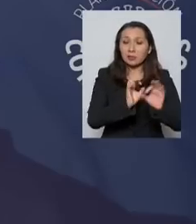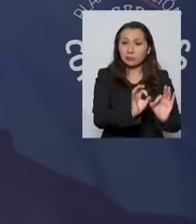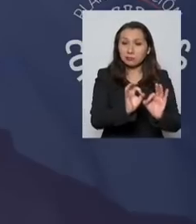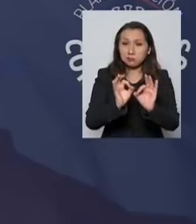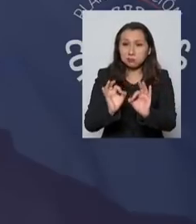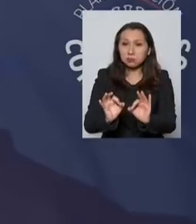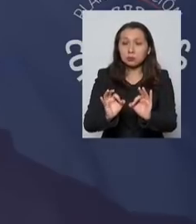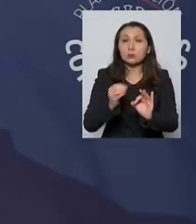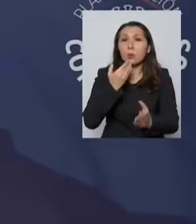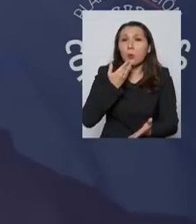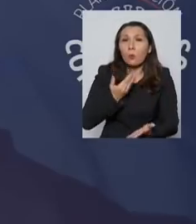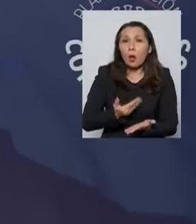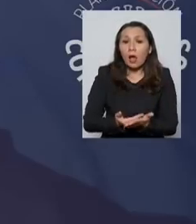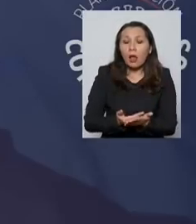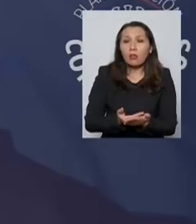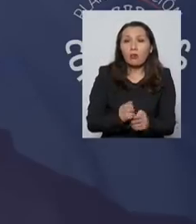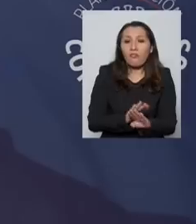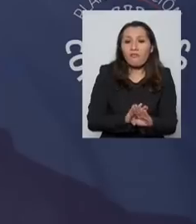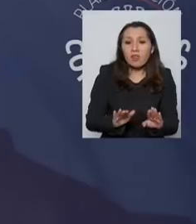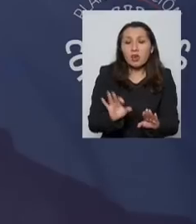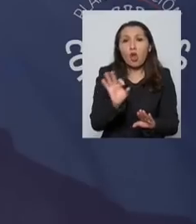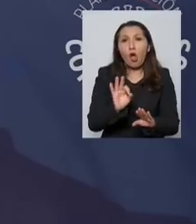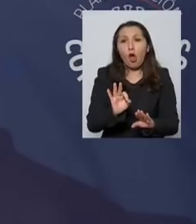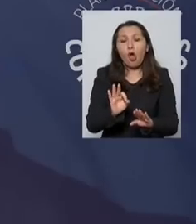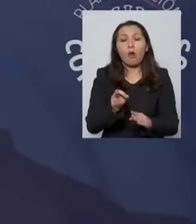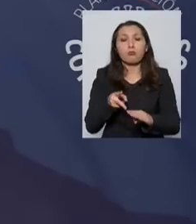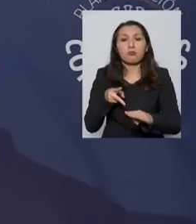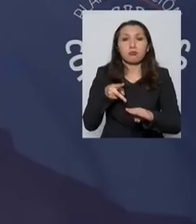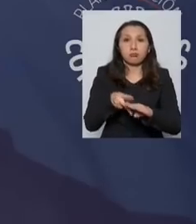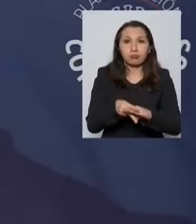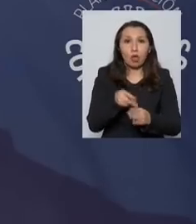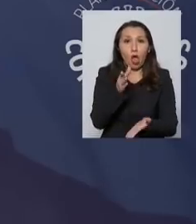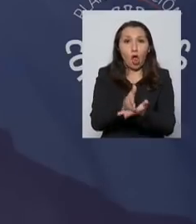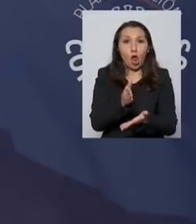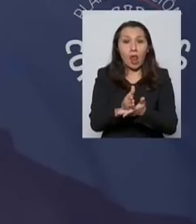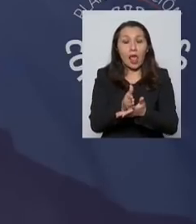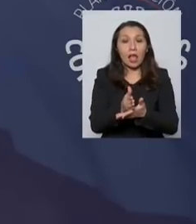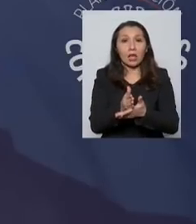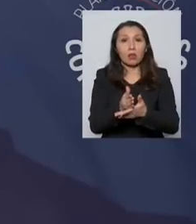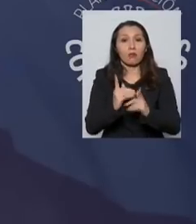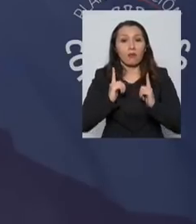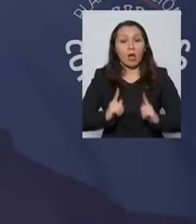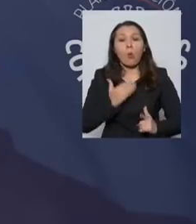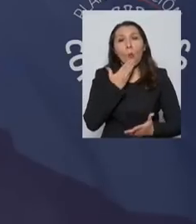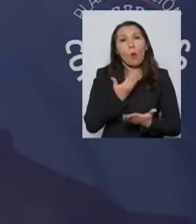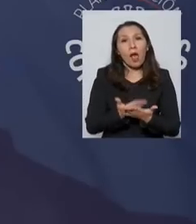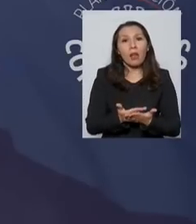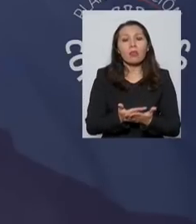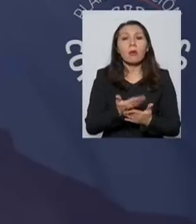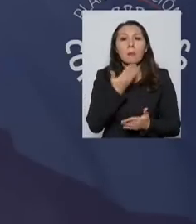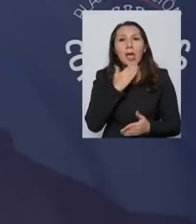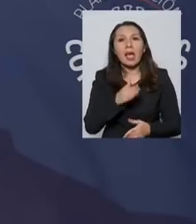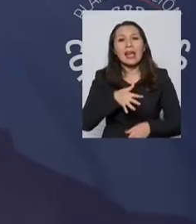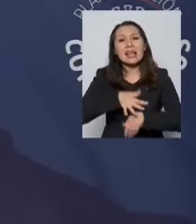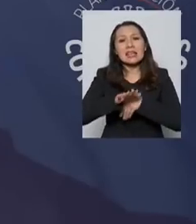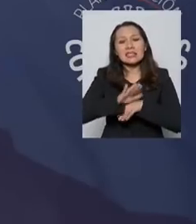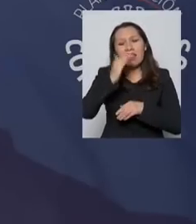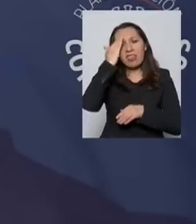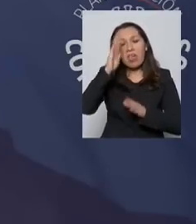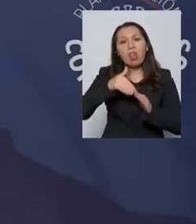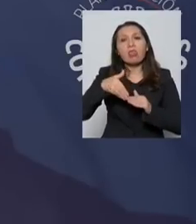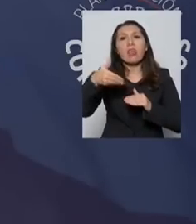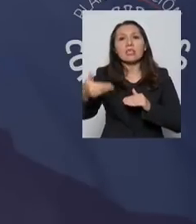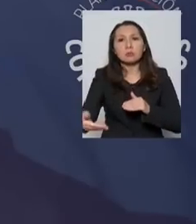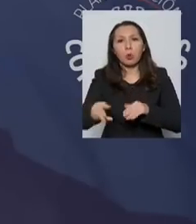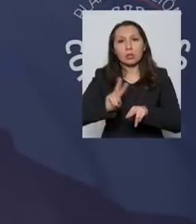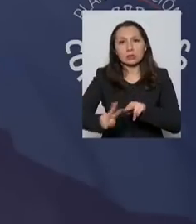para terminar o hacer el quiebre escolar era aproximadamente 15 días después de